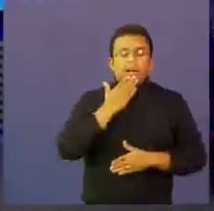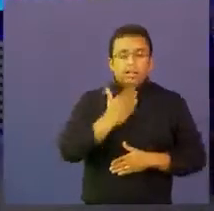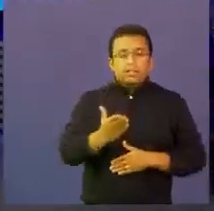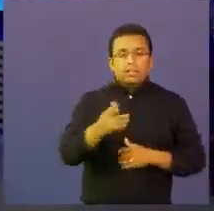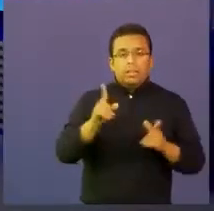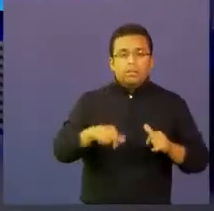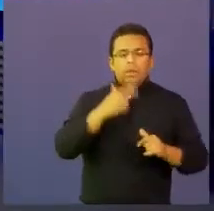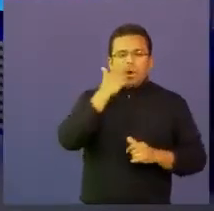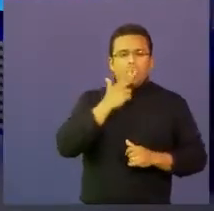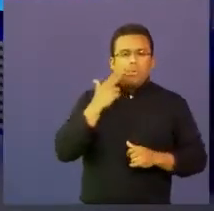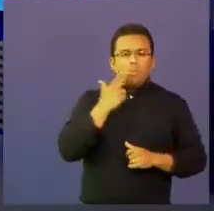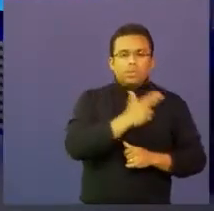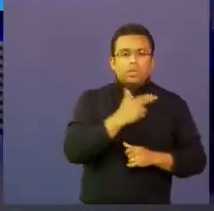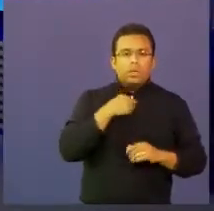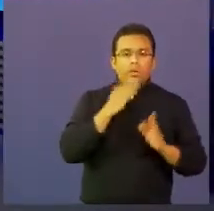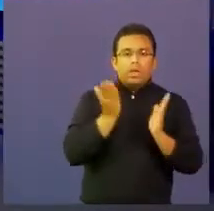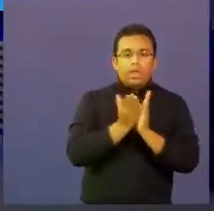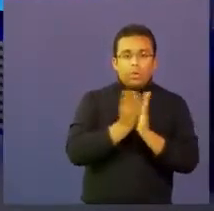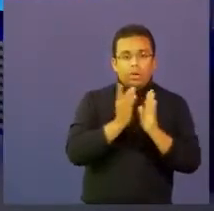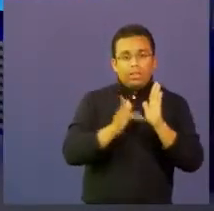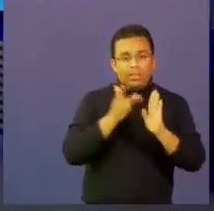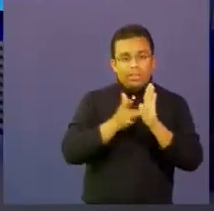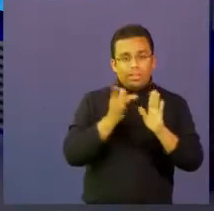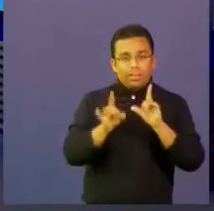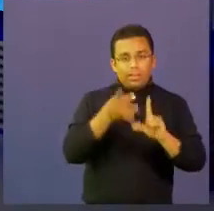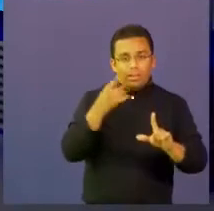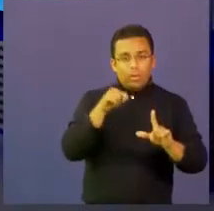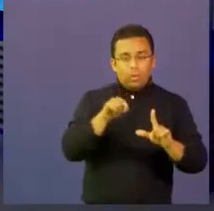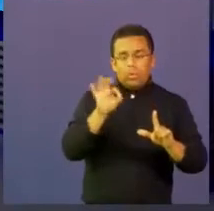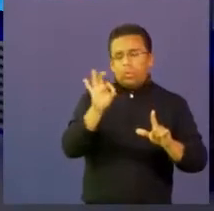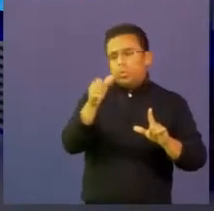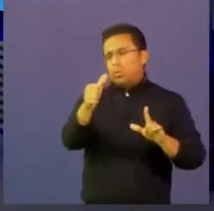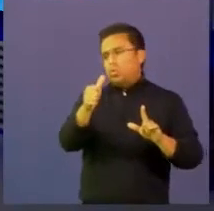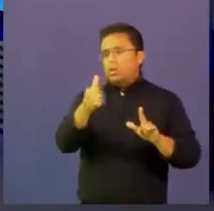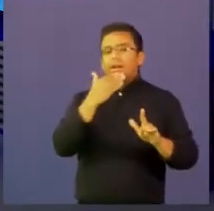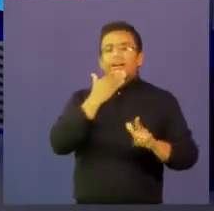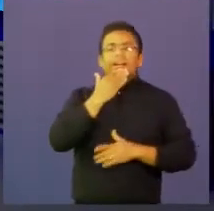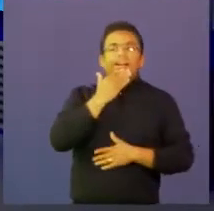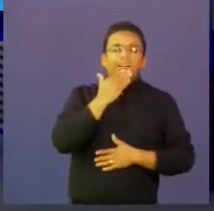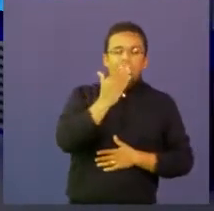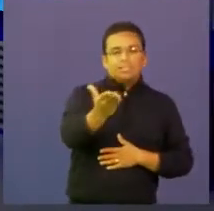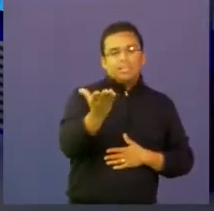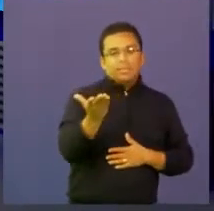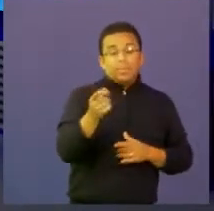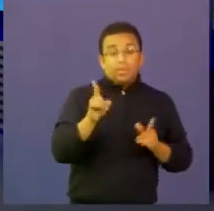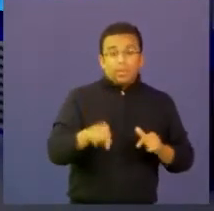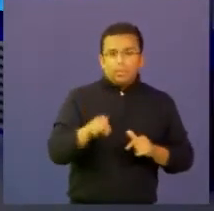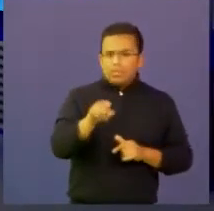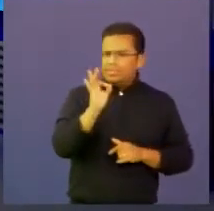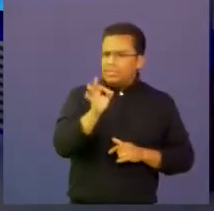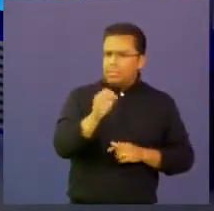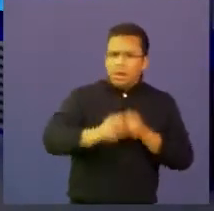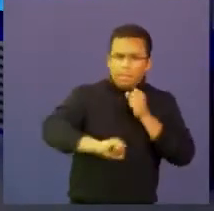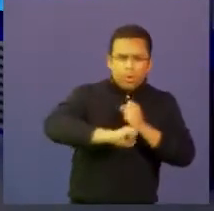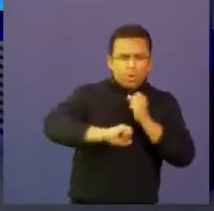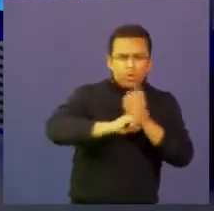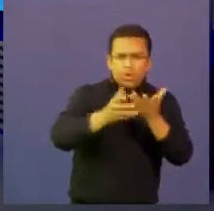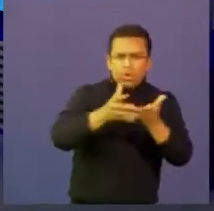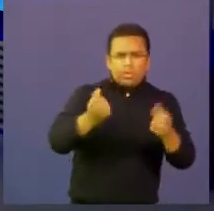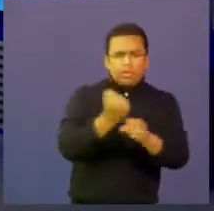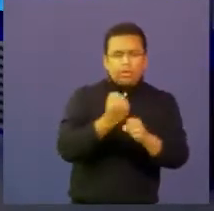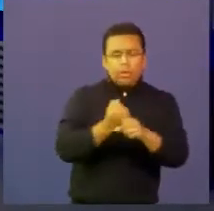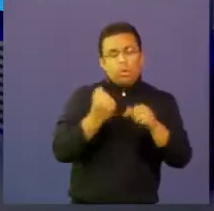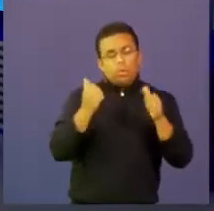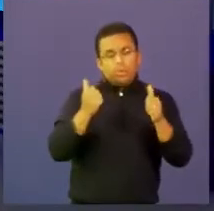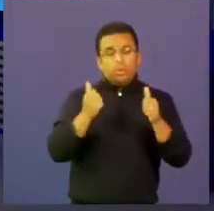comprometido con Educa Digital para nosotros es un honor tenerlos aquí y siempre vamos a contar con su trabajo espero que todos los